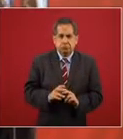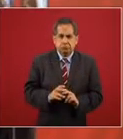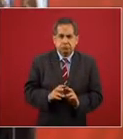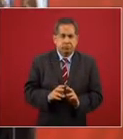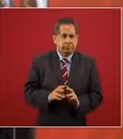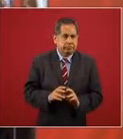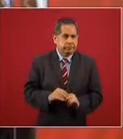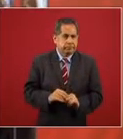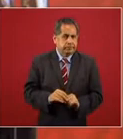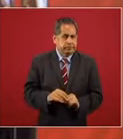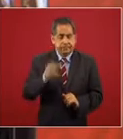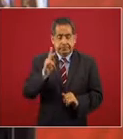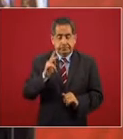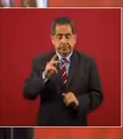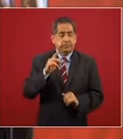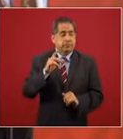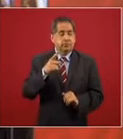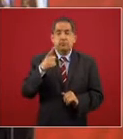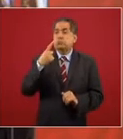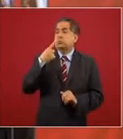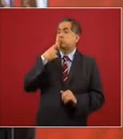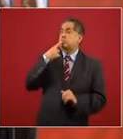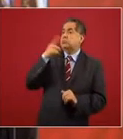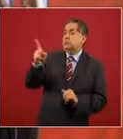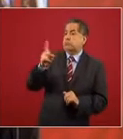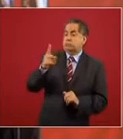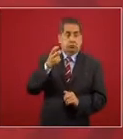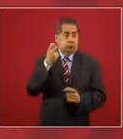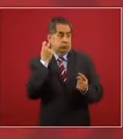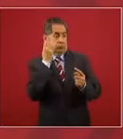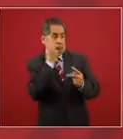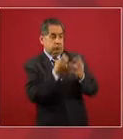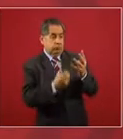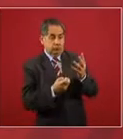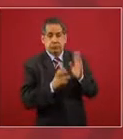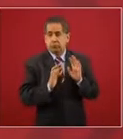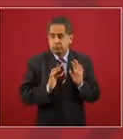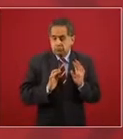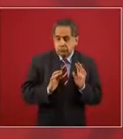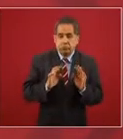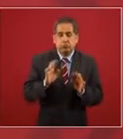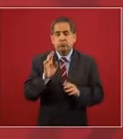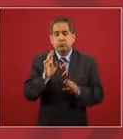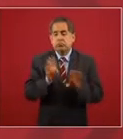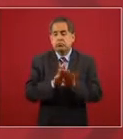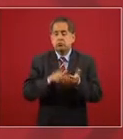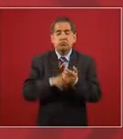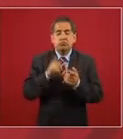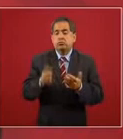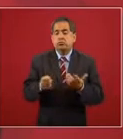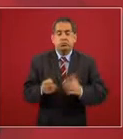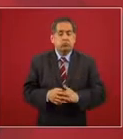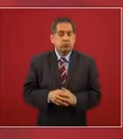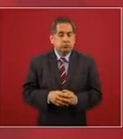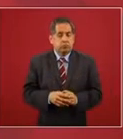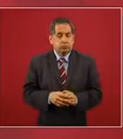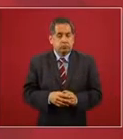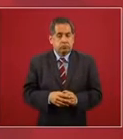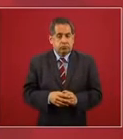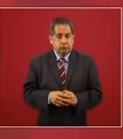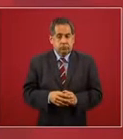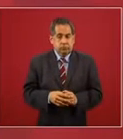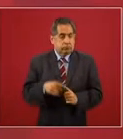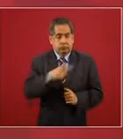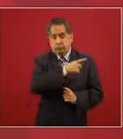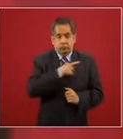cuando hay una denuncia con esas características pues tienen que